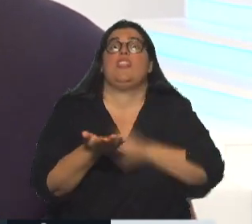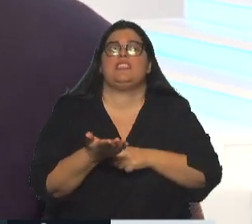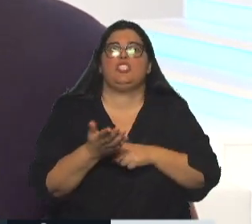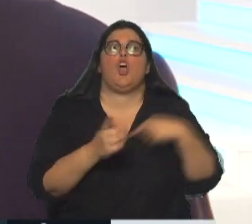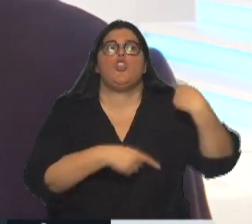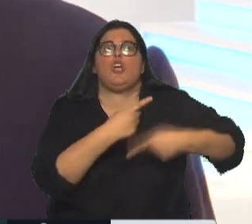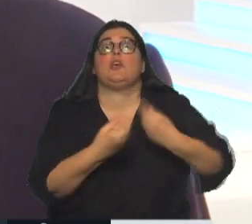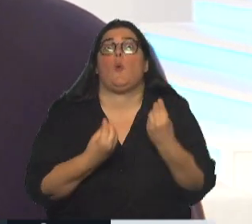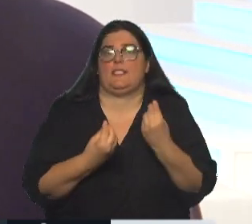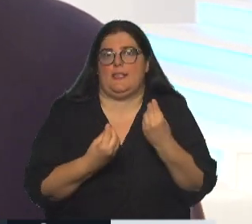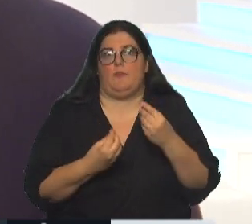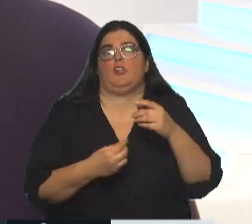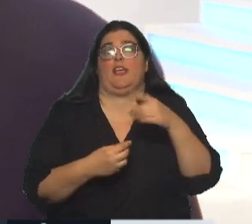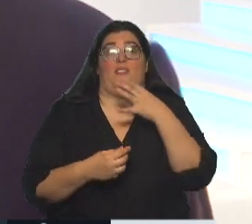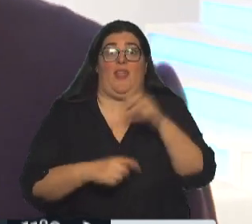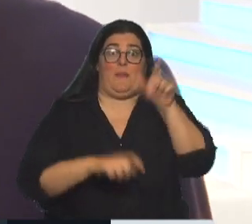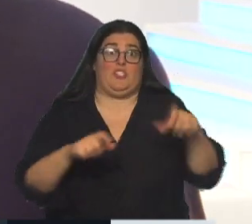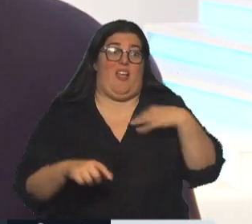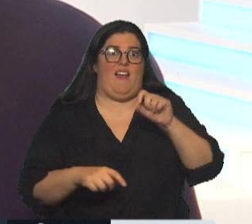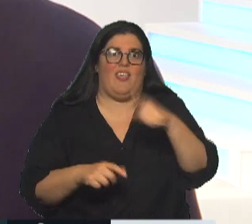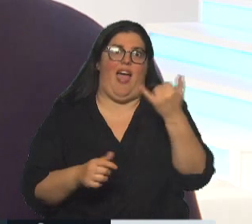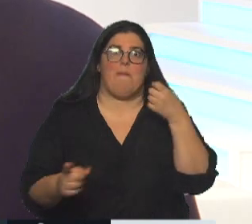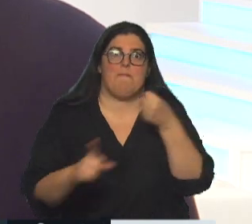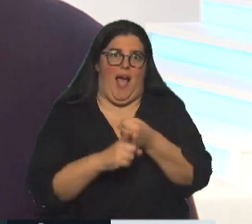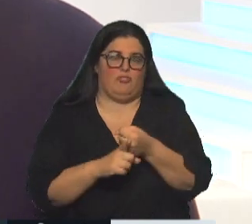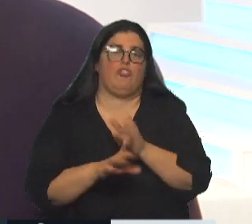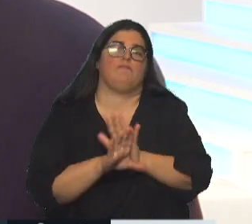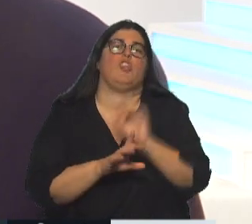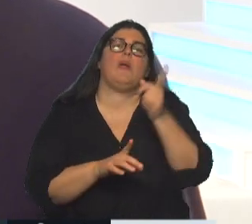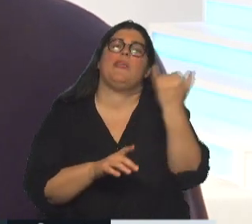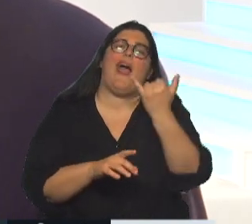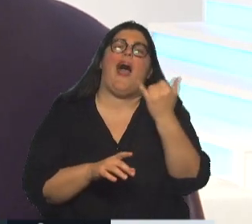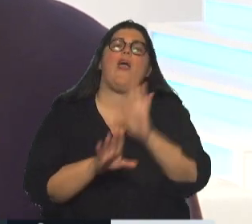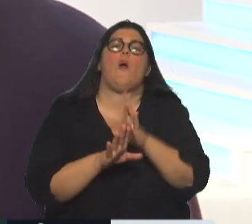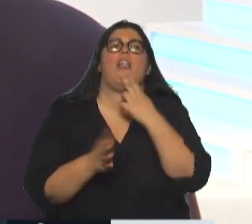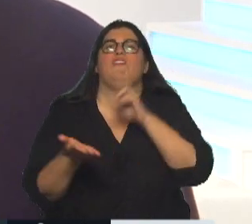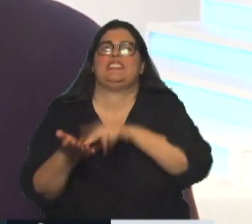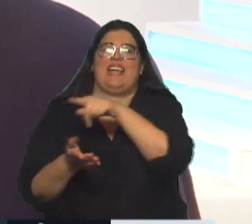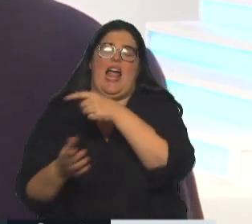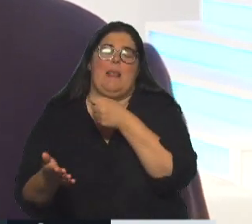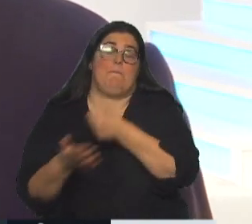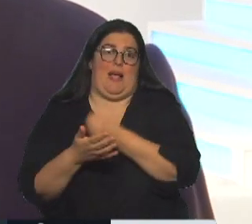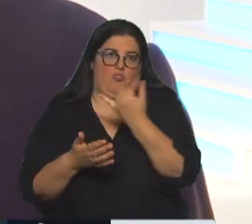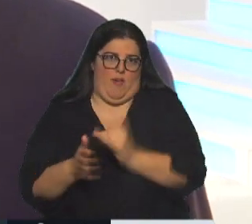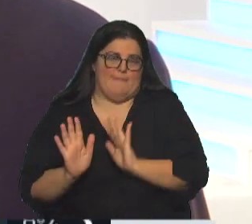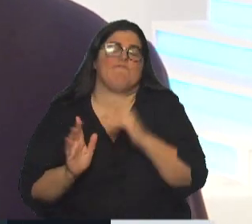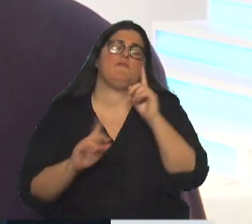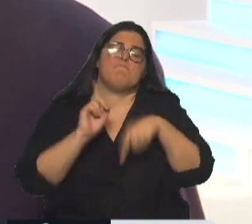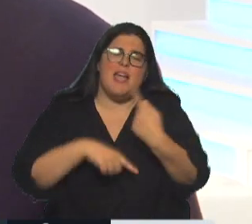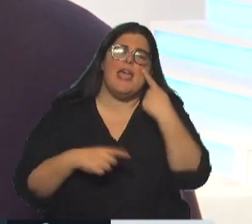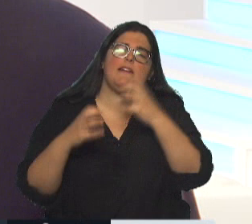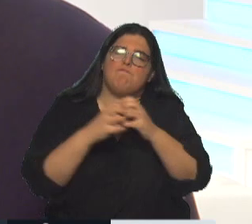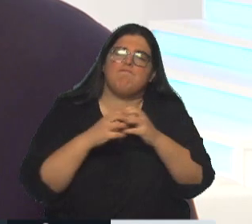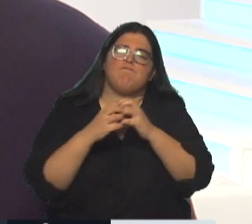un impacto muy importante en la vida de la gente, pero además tiene un impacto desde el punto de vista fiscal importante. Y ahí vamos a tomar la